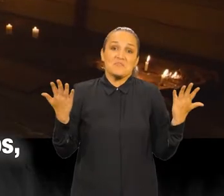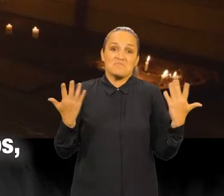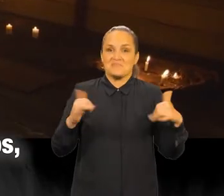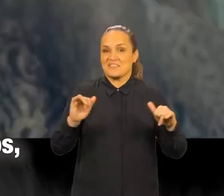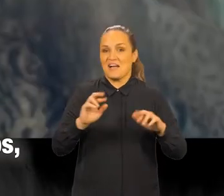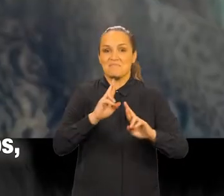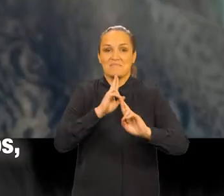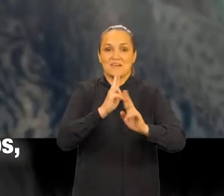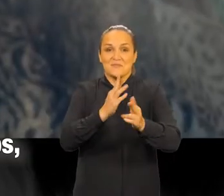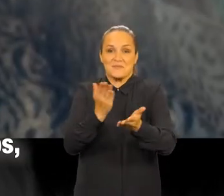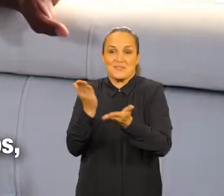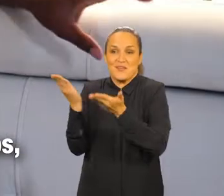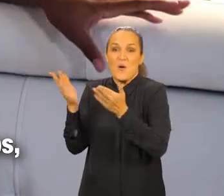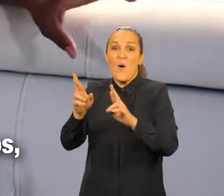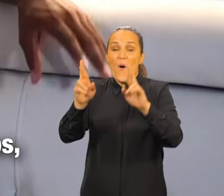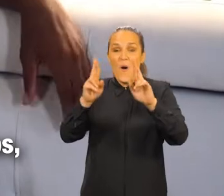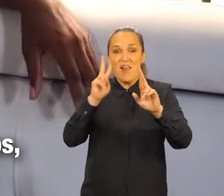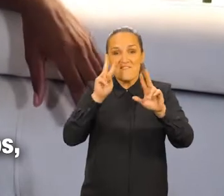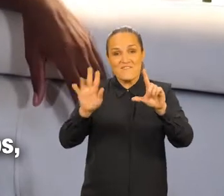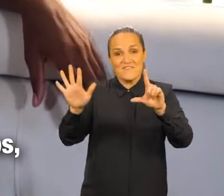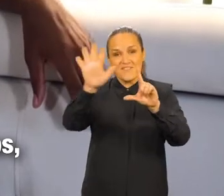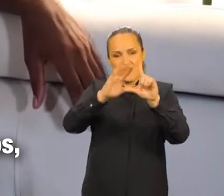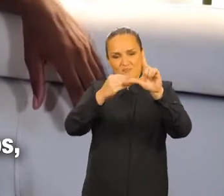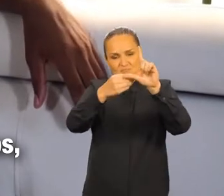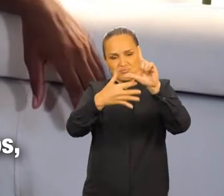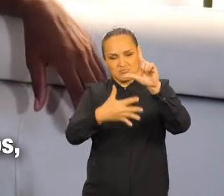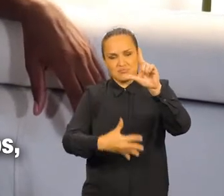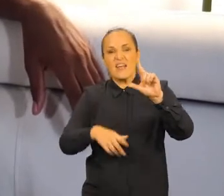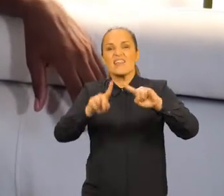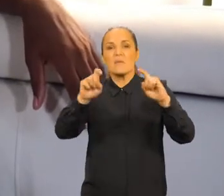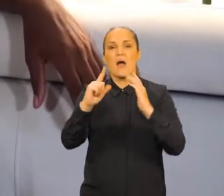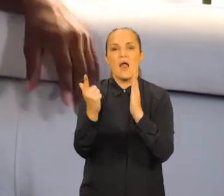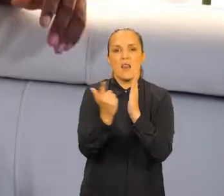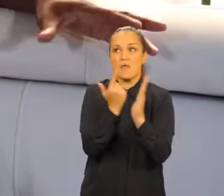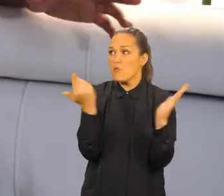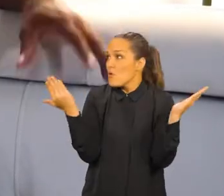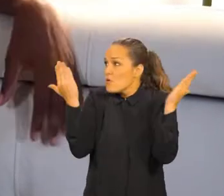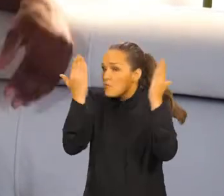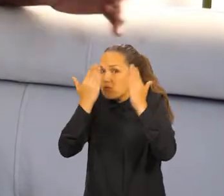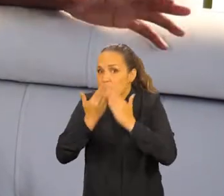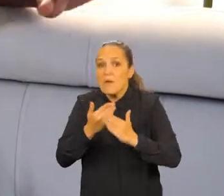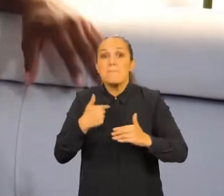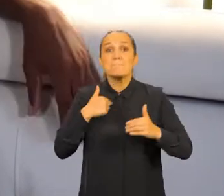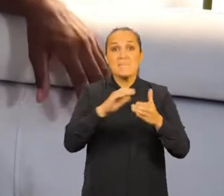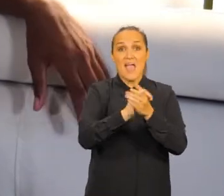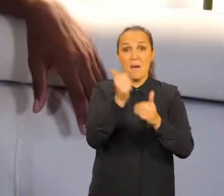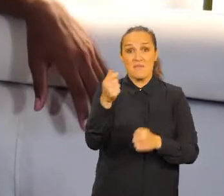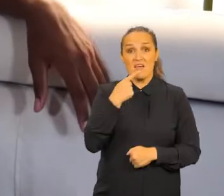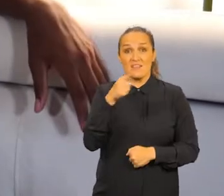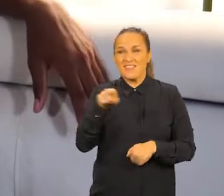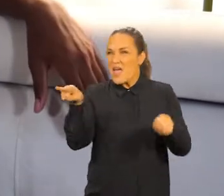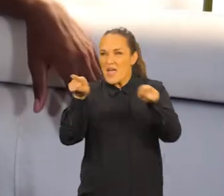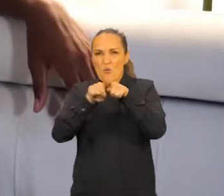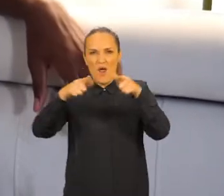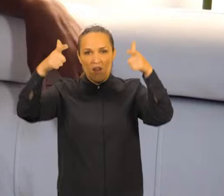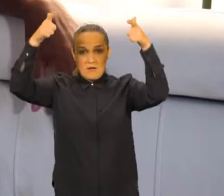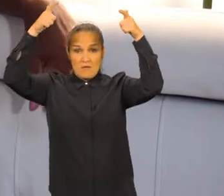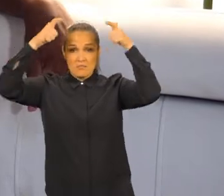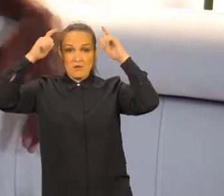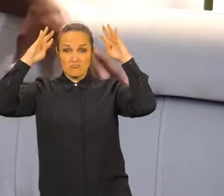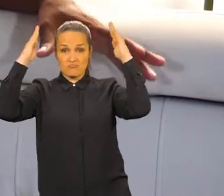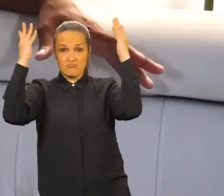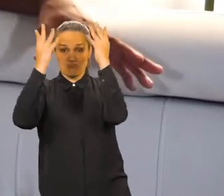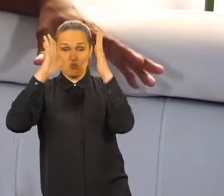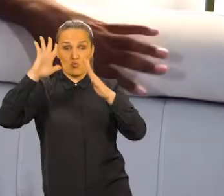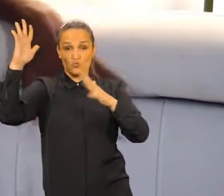Y bueno, ahí está el resultado. Espero que se puedan ver el libro de los misterios, que lo puedan gozar. Una amiga decía por ahí que ese es el juego